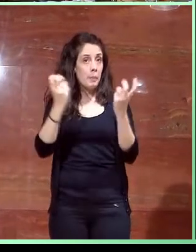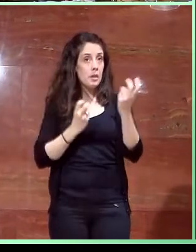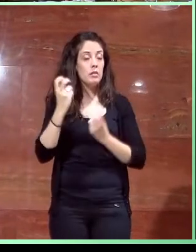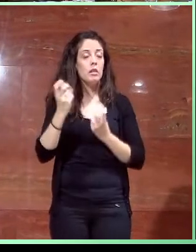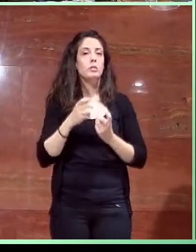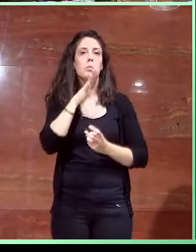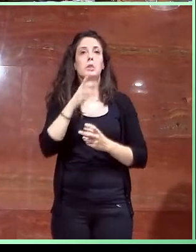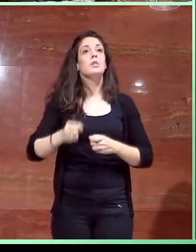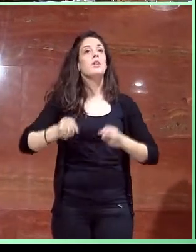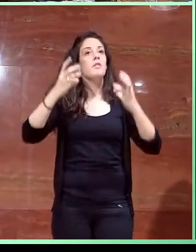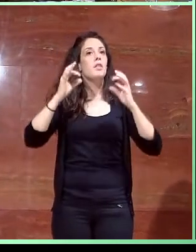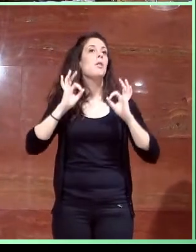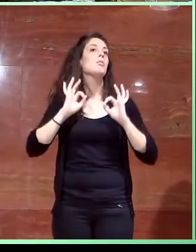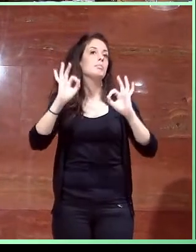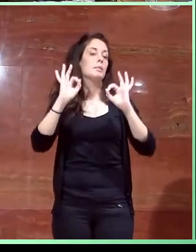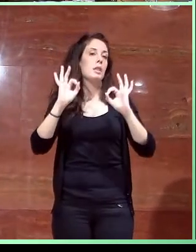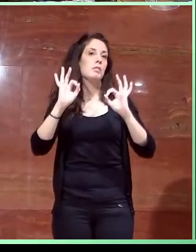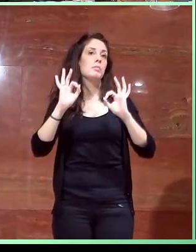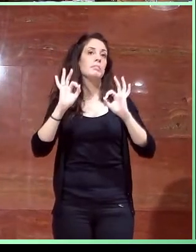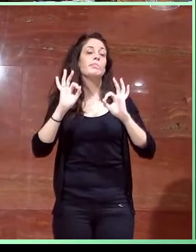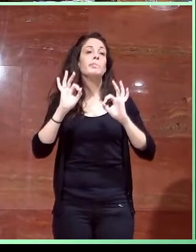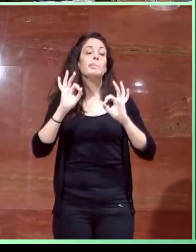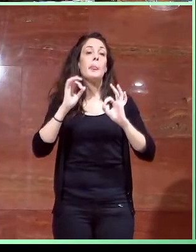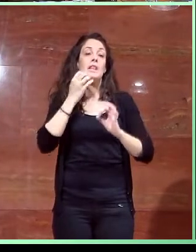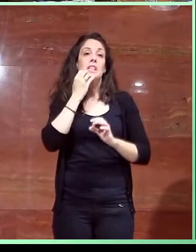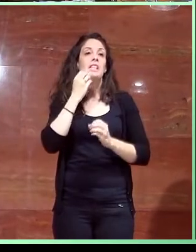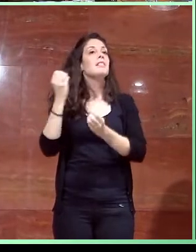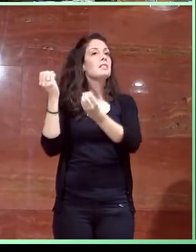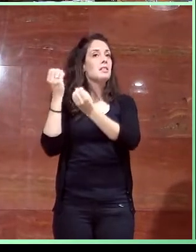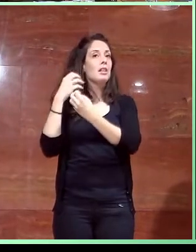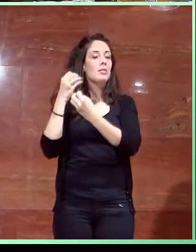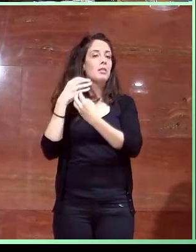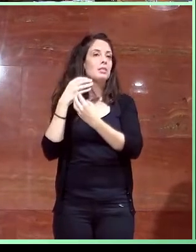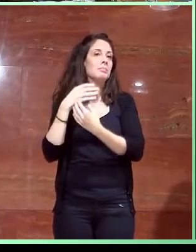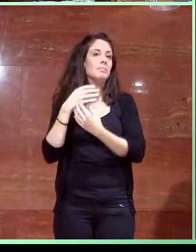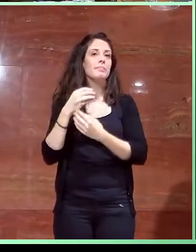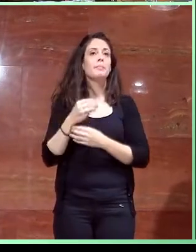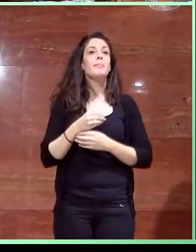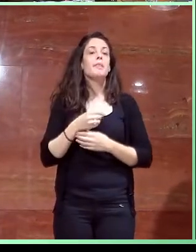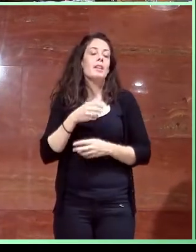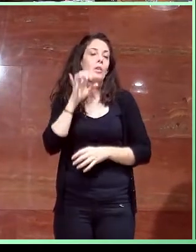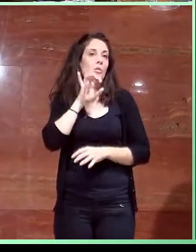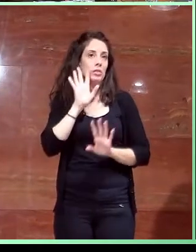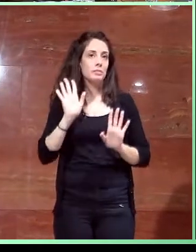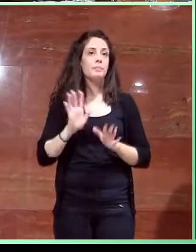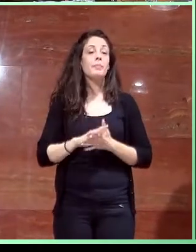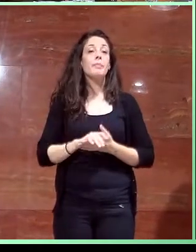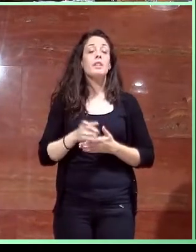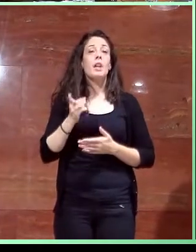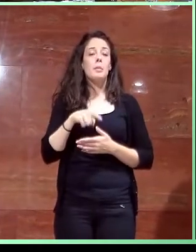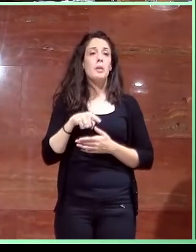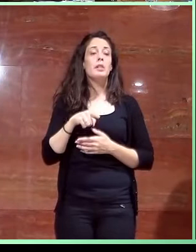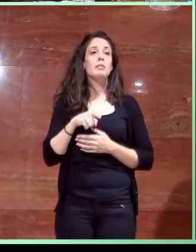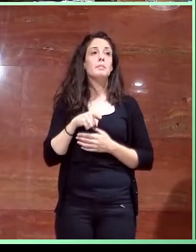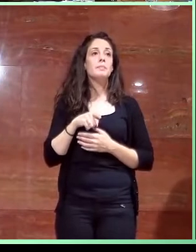singular, sobre todo cuando te lo cuentan bien y demás y, bueno, curioso. También al hilo de esto